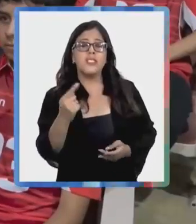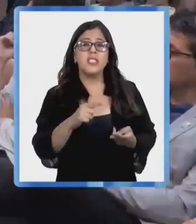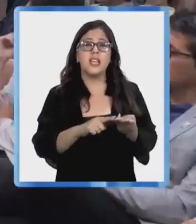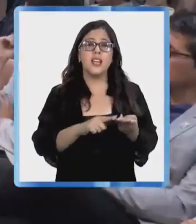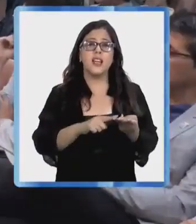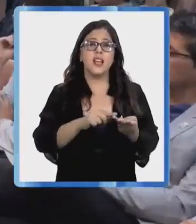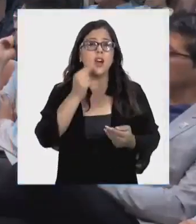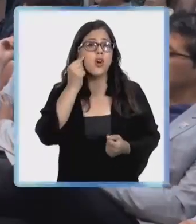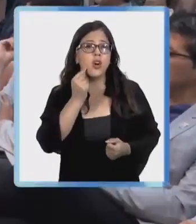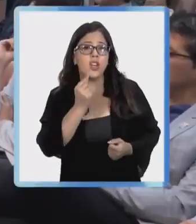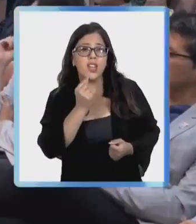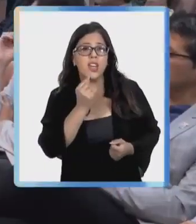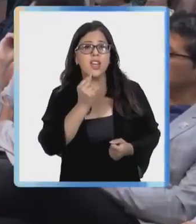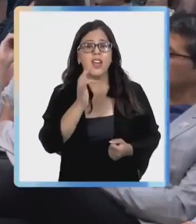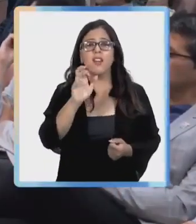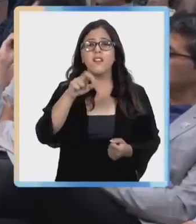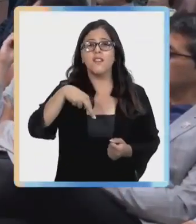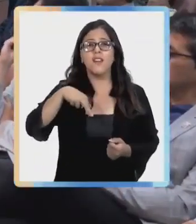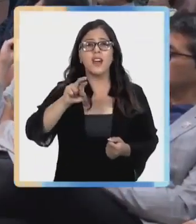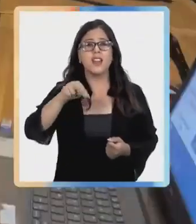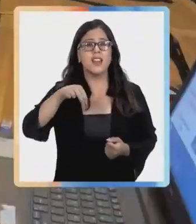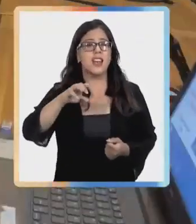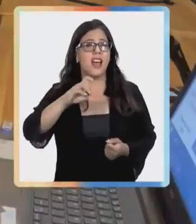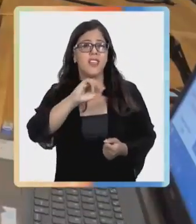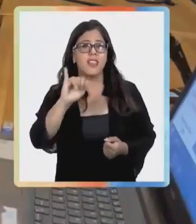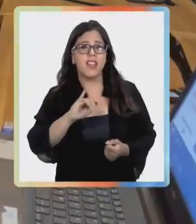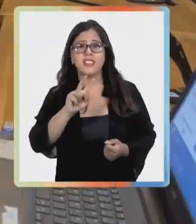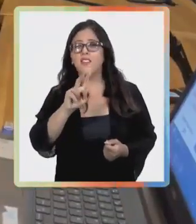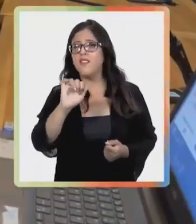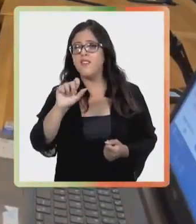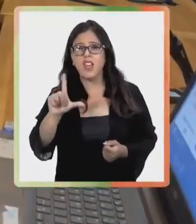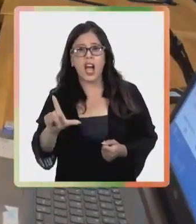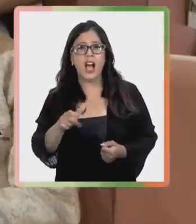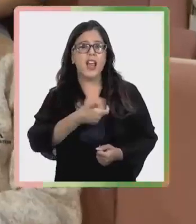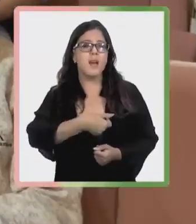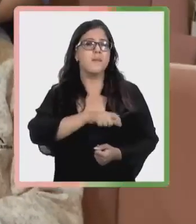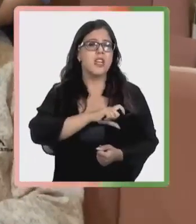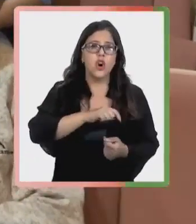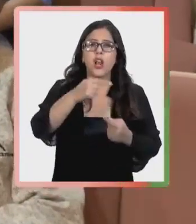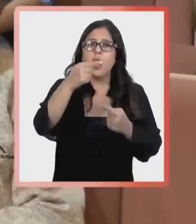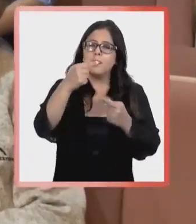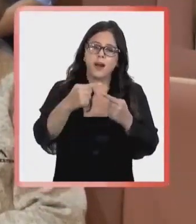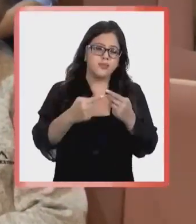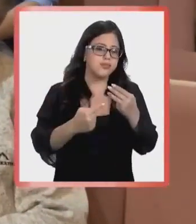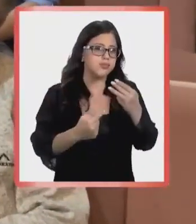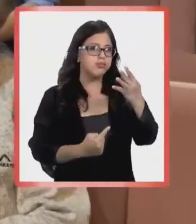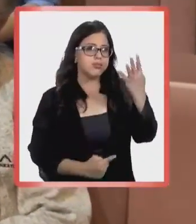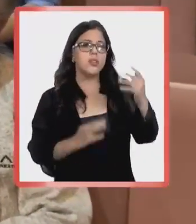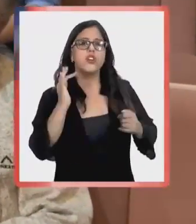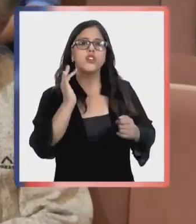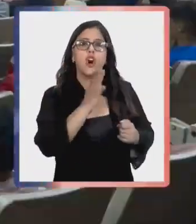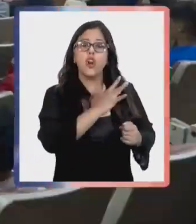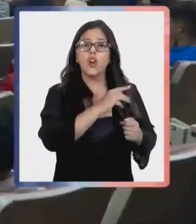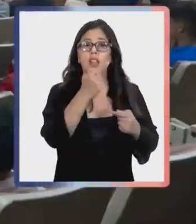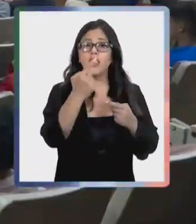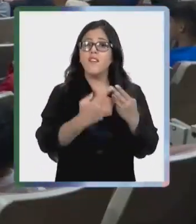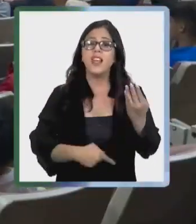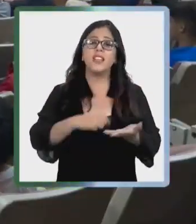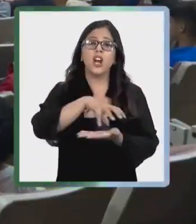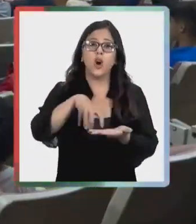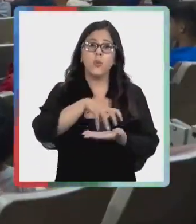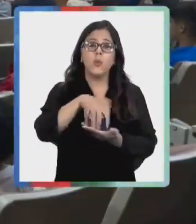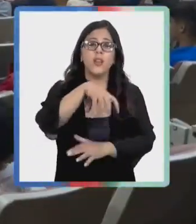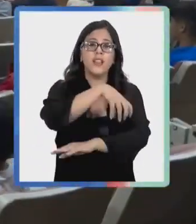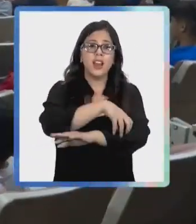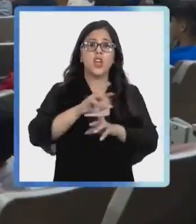Higgins, Deportes Temuco, Fernández Vial, Unión Española y varios clubes que representan los colores de las distintas